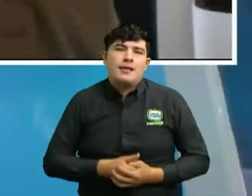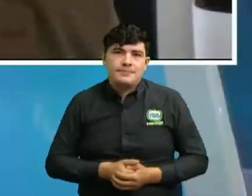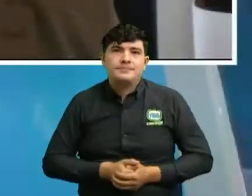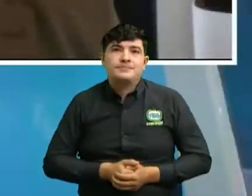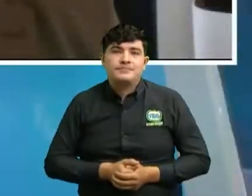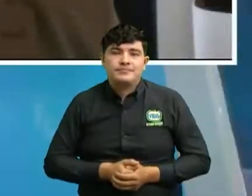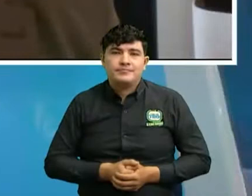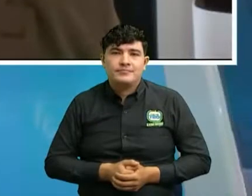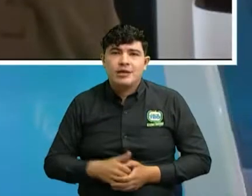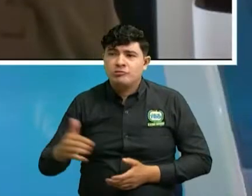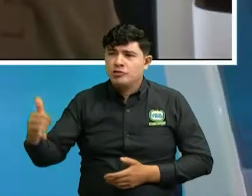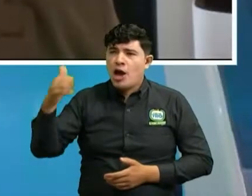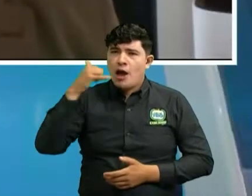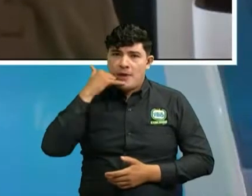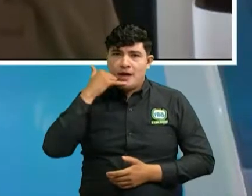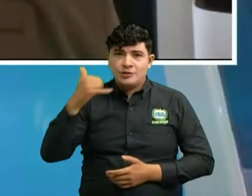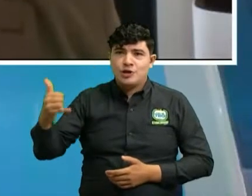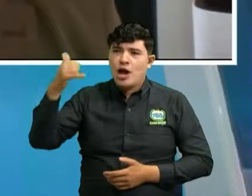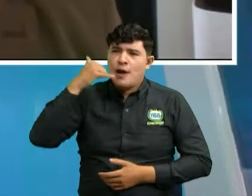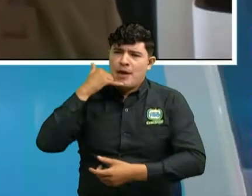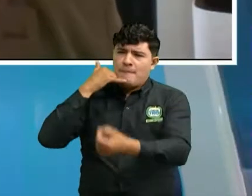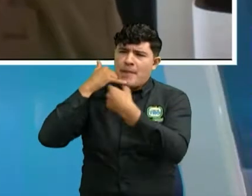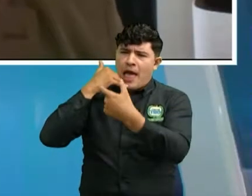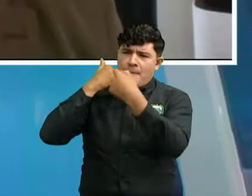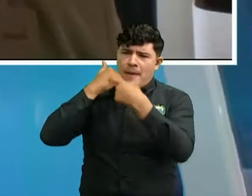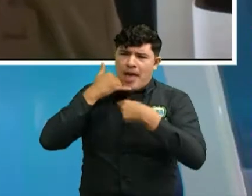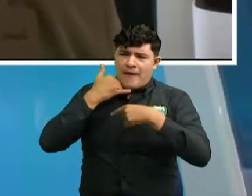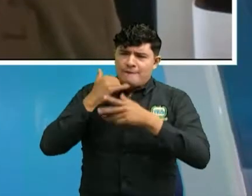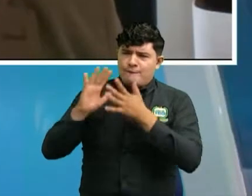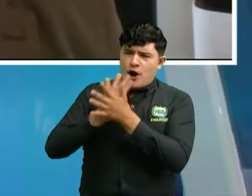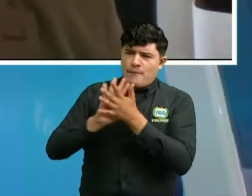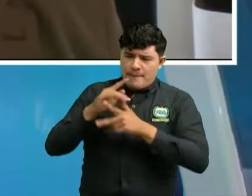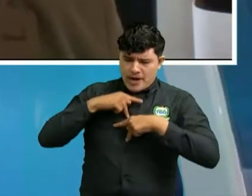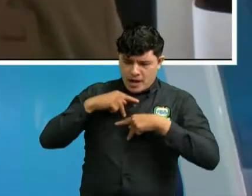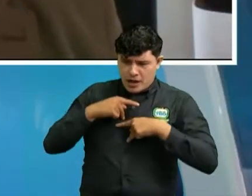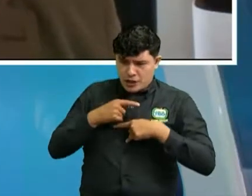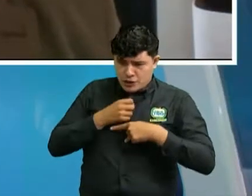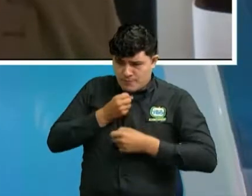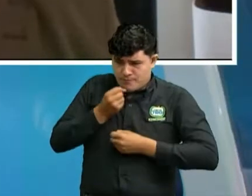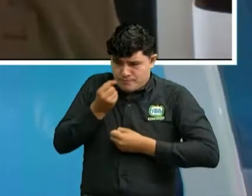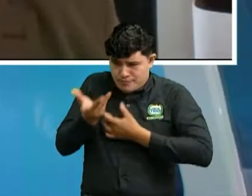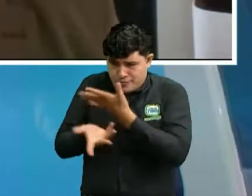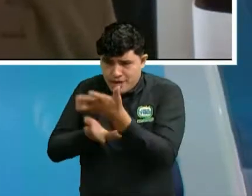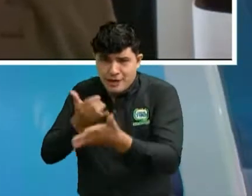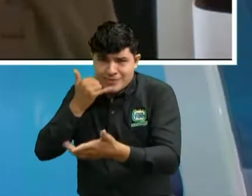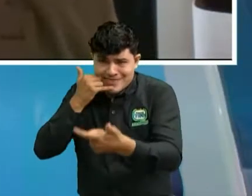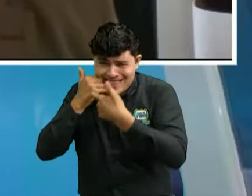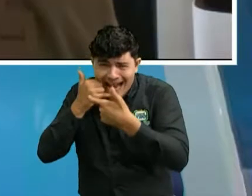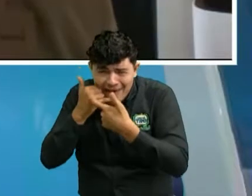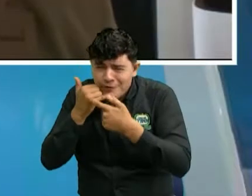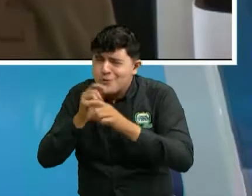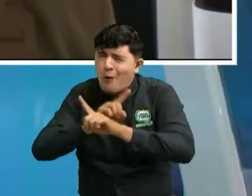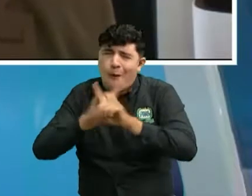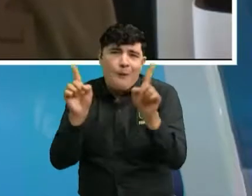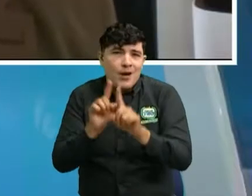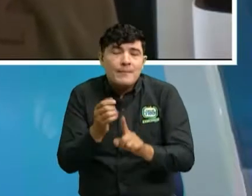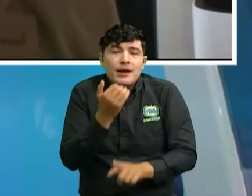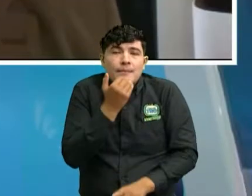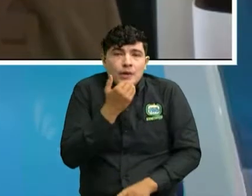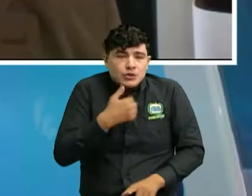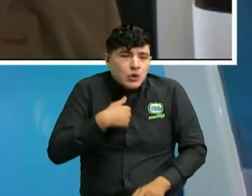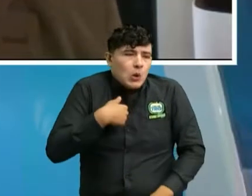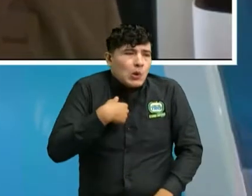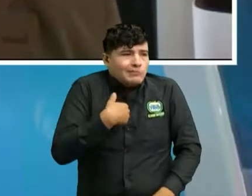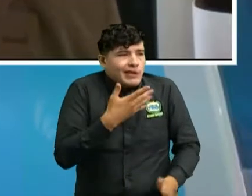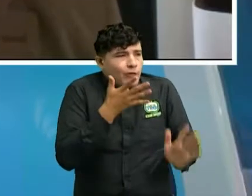dar ninguna información telefónicamente. Si yo necesito ir a actualizar mis datos, ir personalmente a la entidad